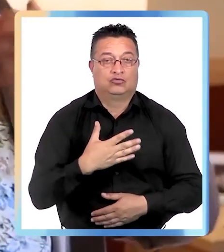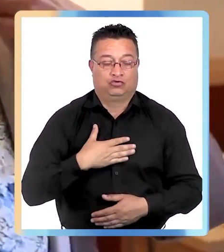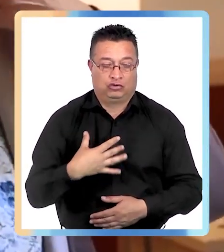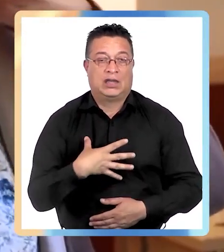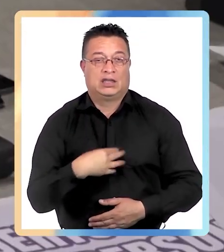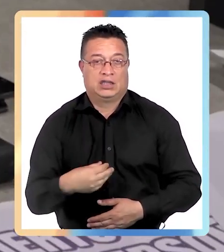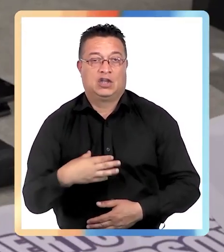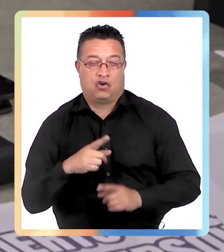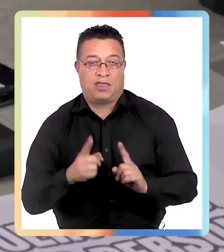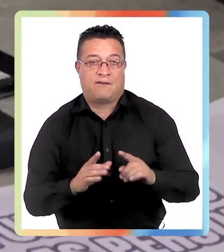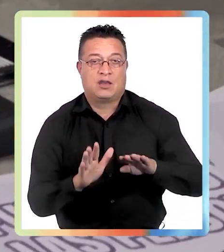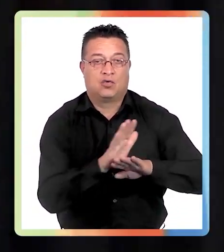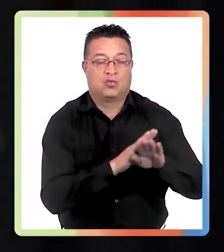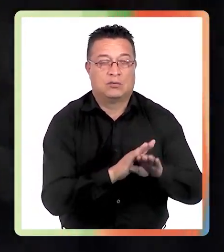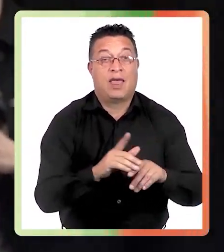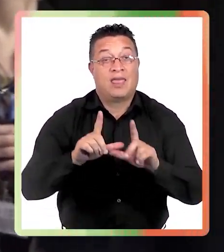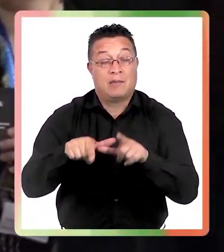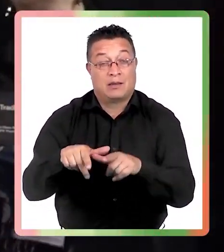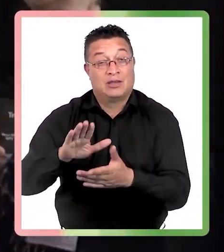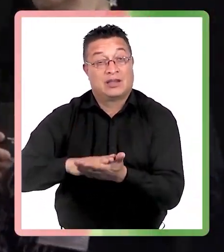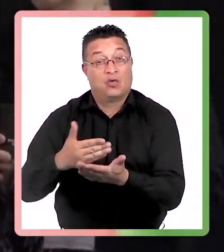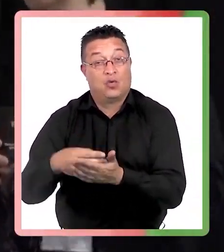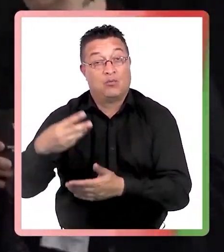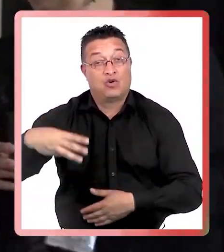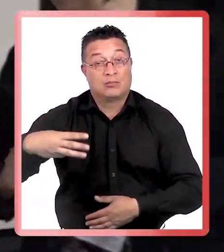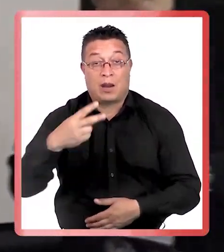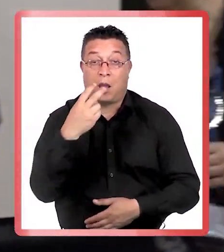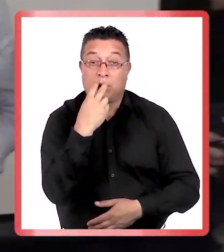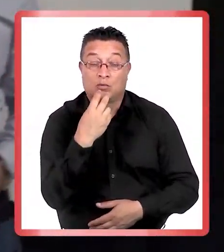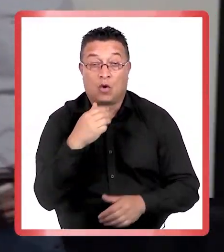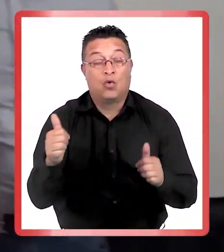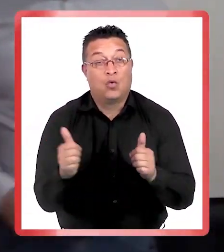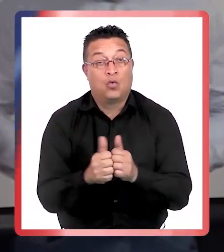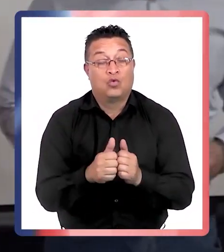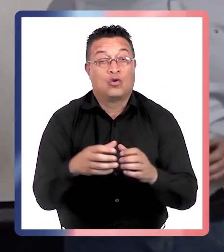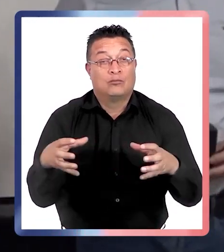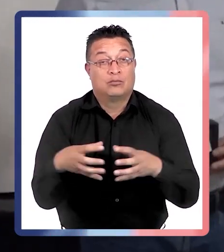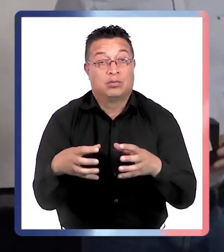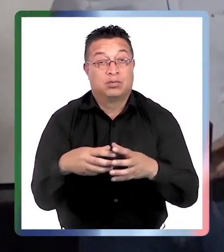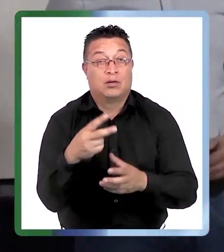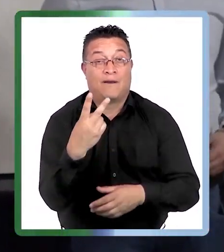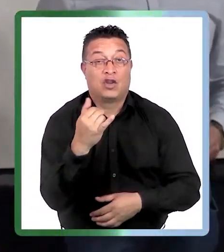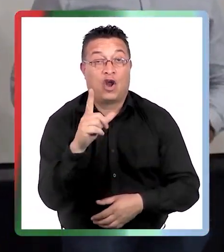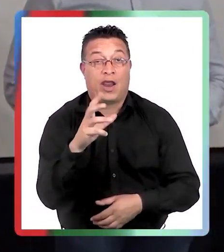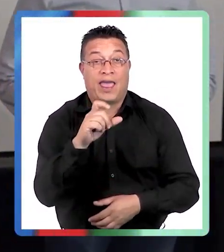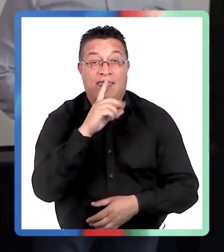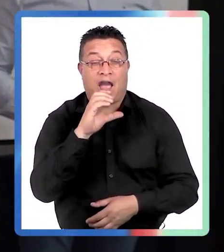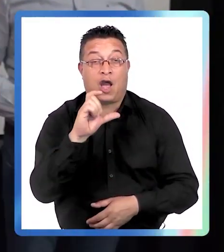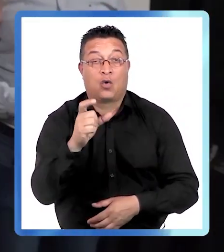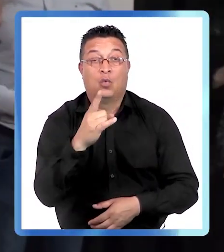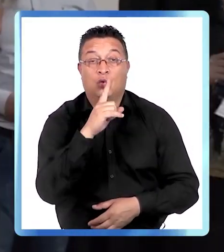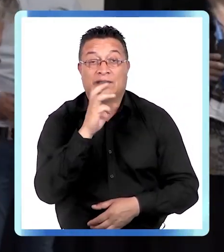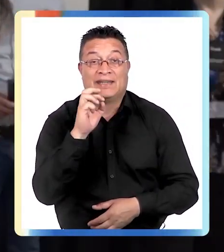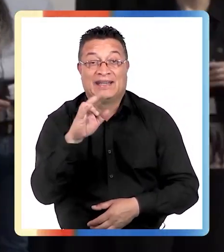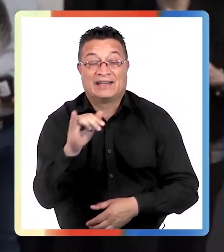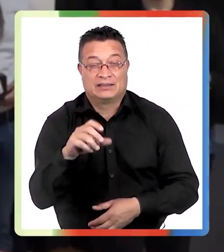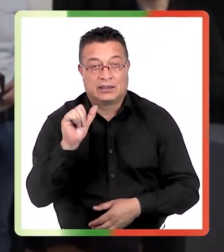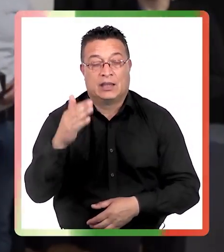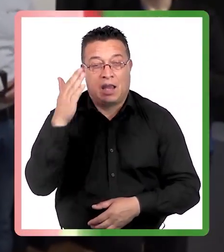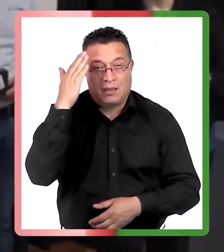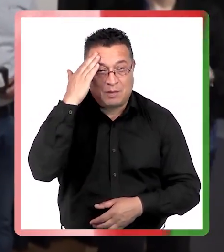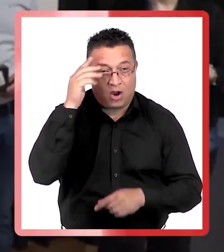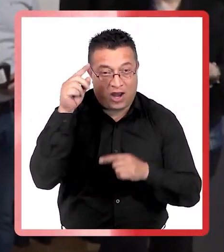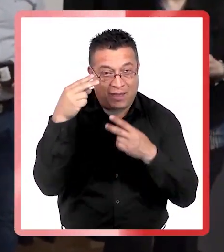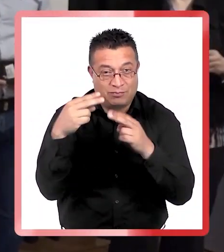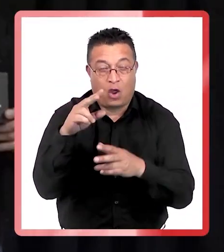los hijos. El Departamento de Salud Municipal de Puerto Montt junto a la Corporación Violeta Gutiérrez, COAFAL, y la Unidad de Memorial del